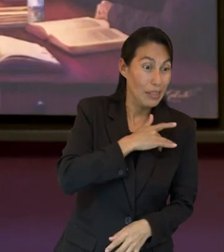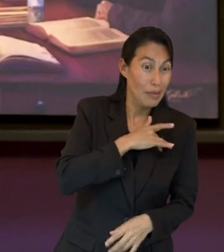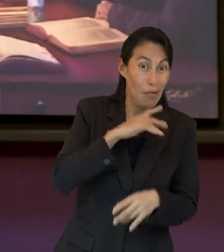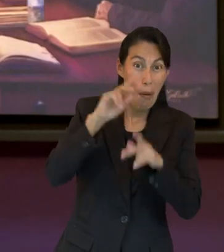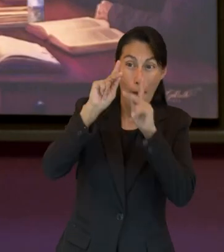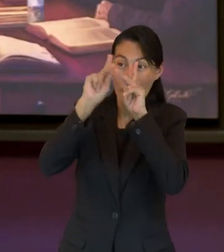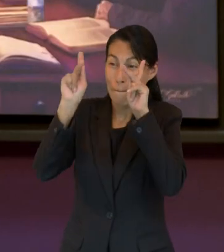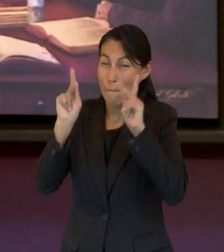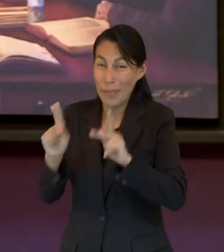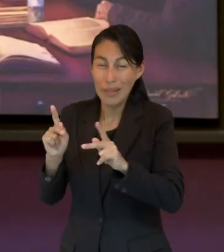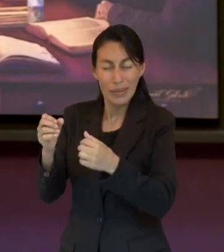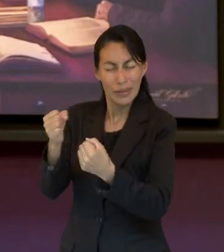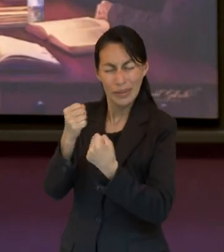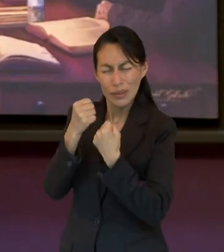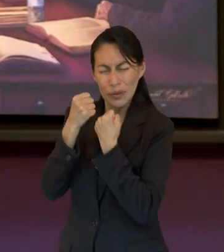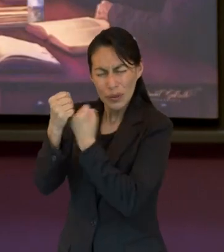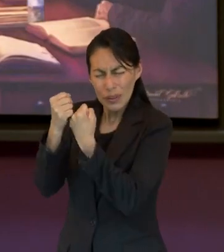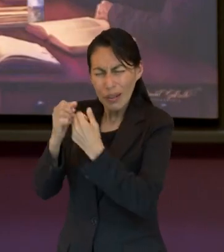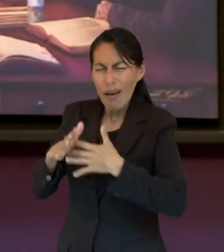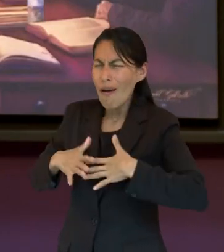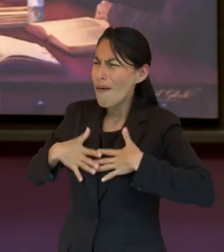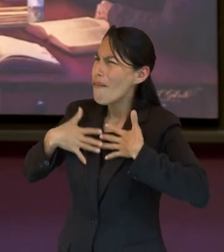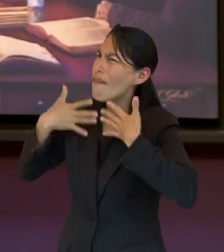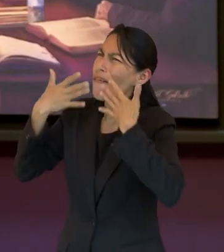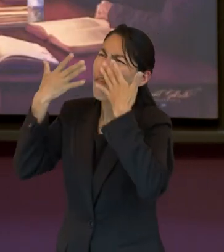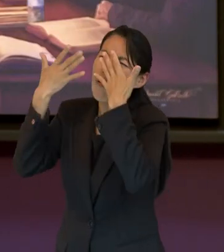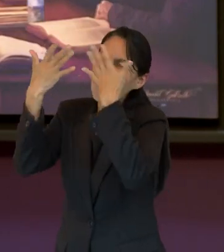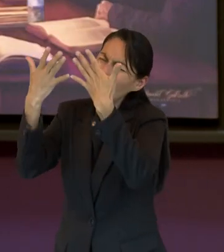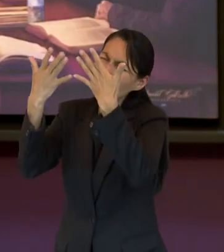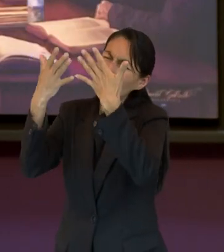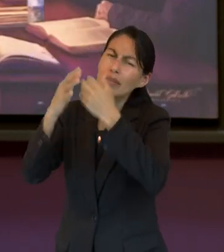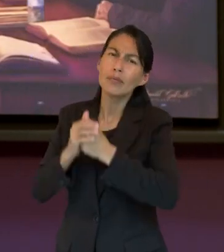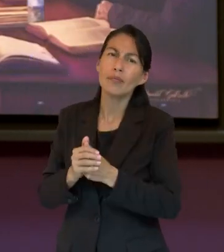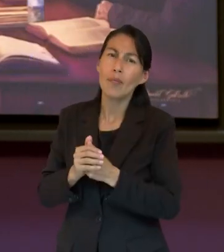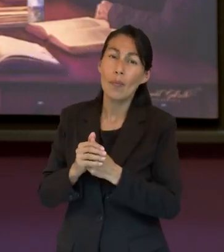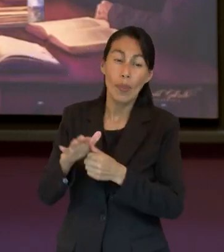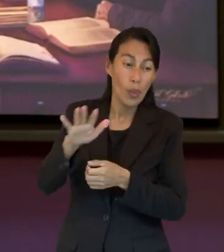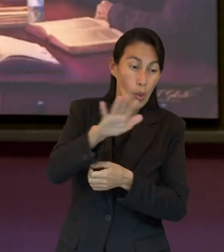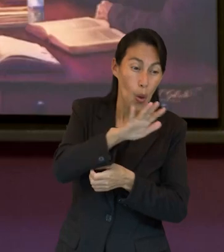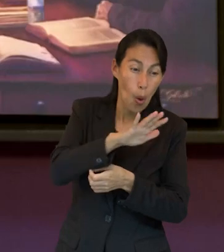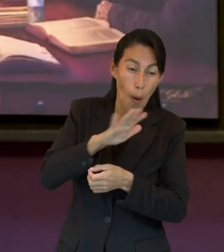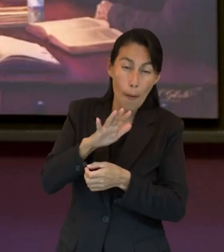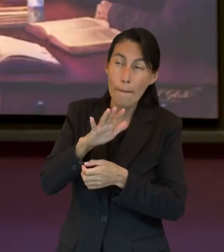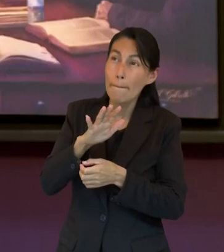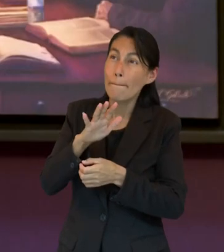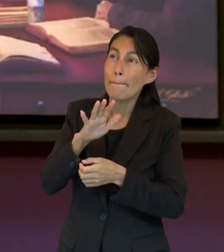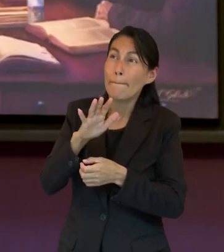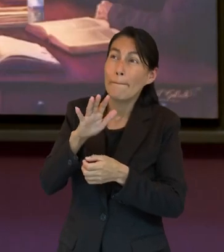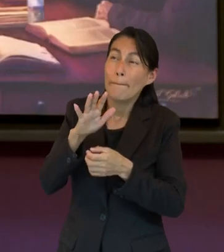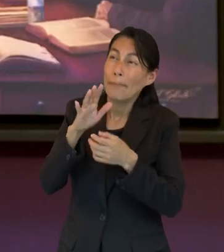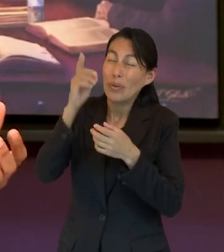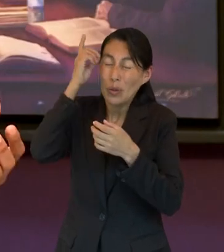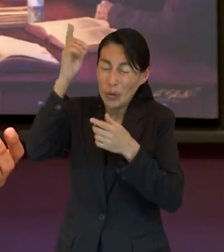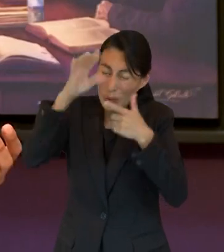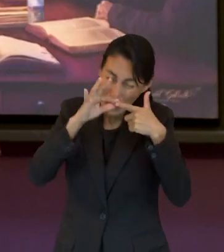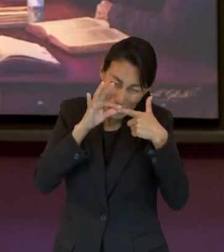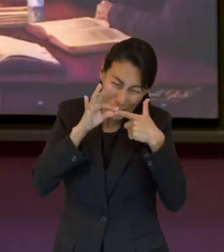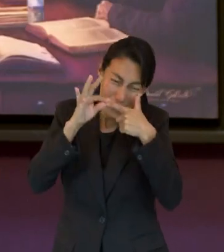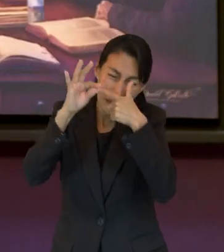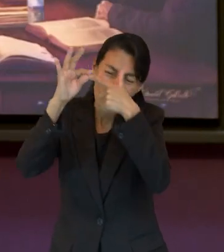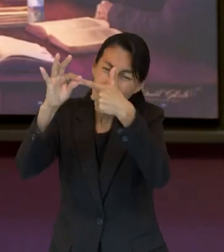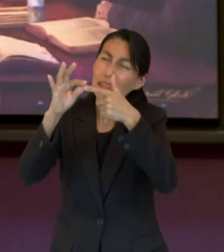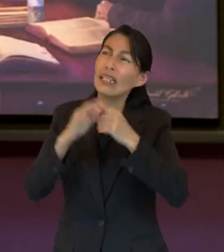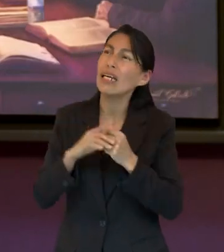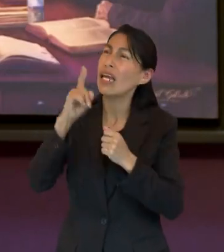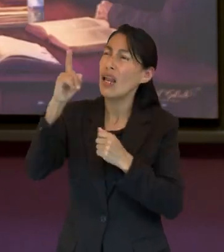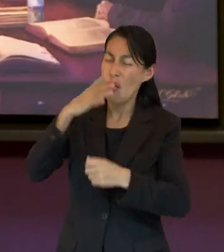esa certeza, esa seguridad, esa confianza en que todo, todo, todo está en manos de Dios, está